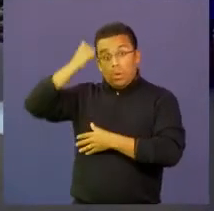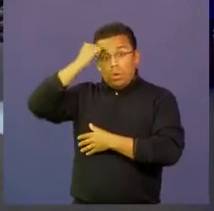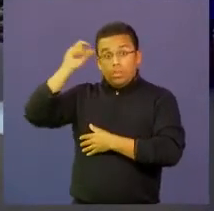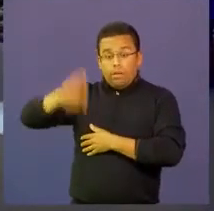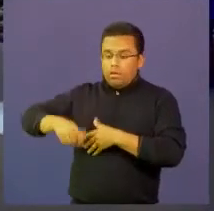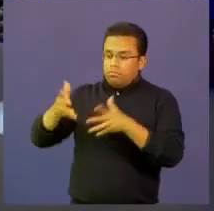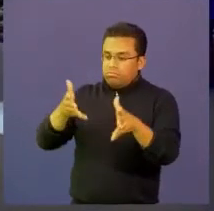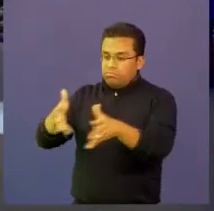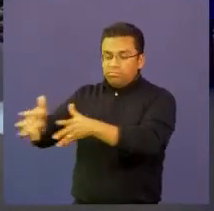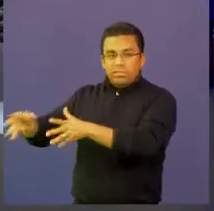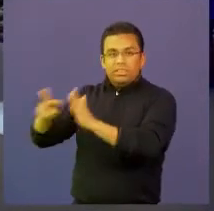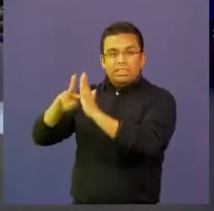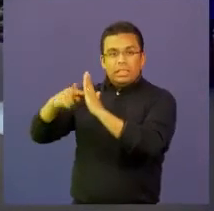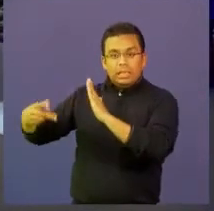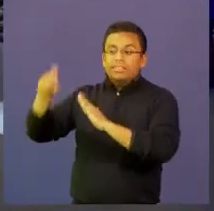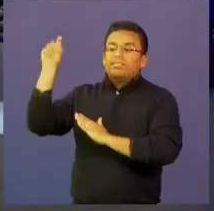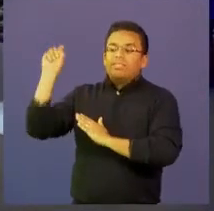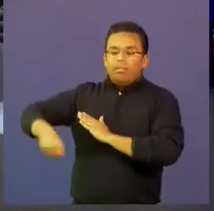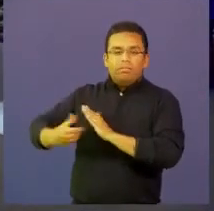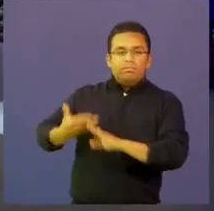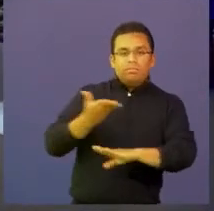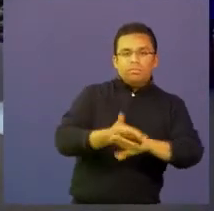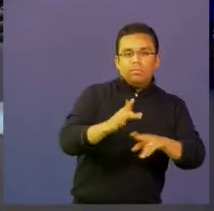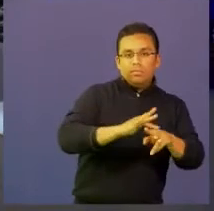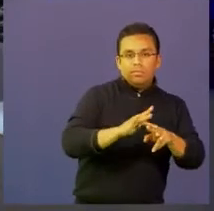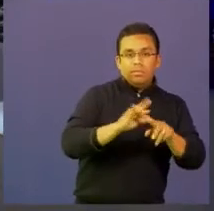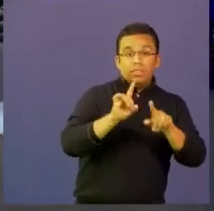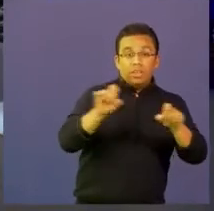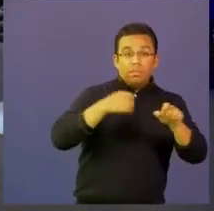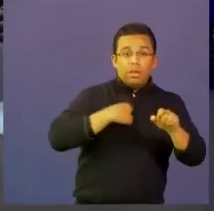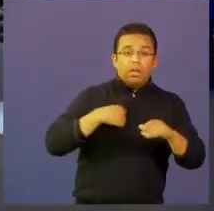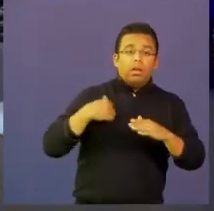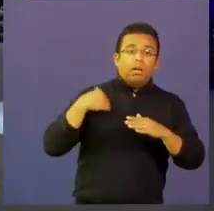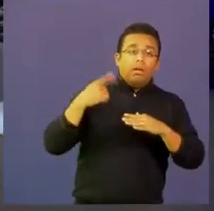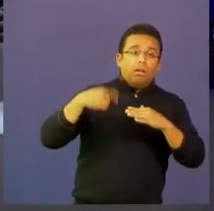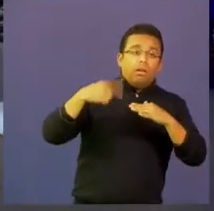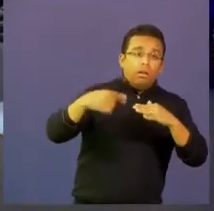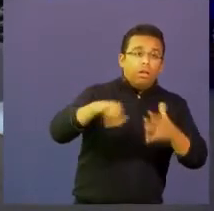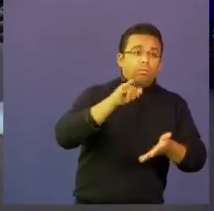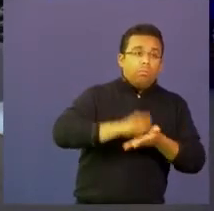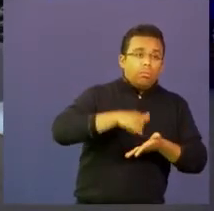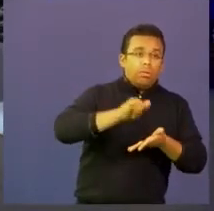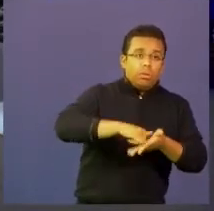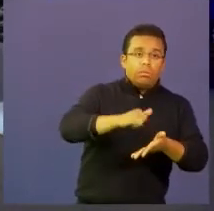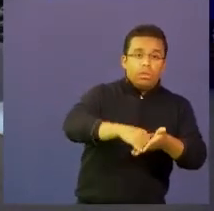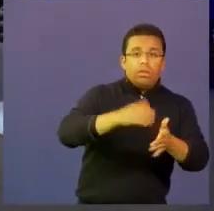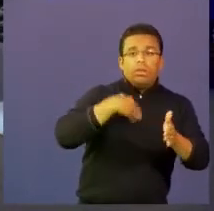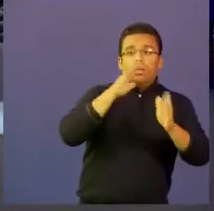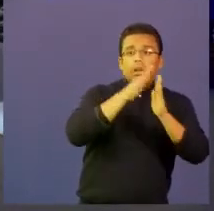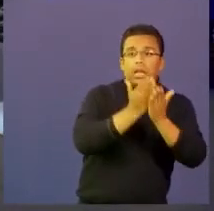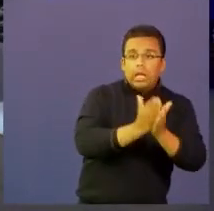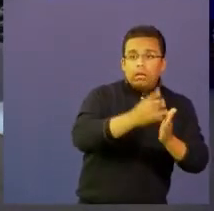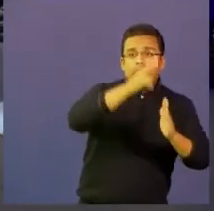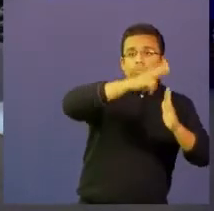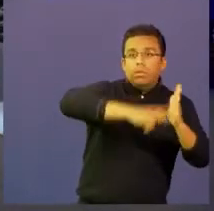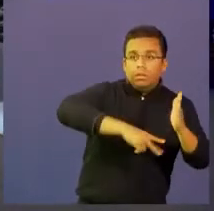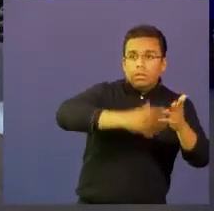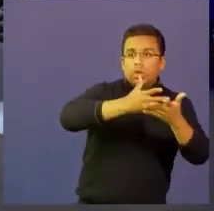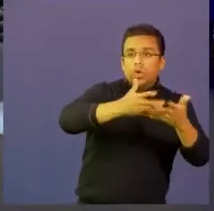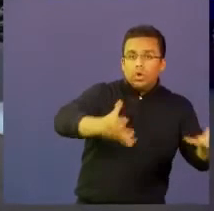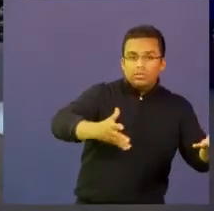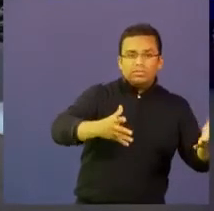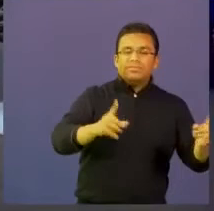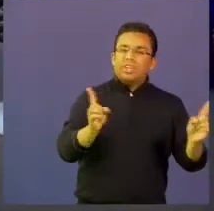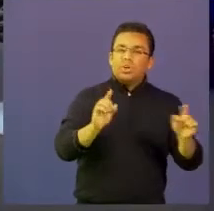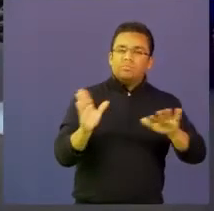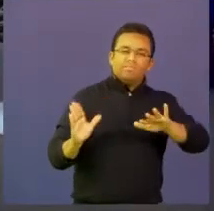la tecnología apartándonos del método tradicional de aprendizaje que está muy enfocado a los libros y al rigor de la citación